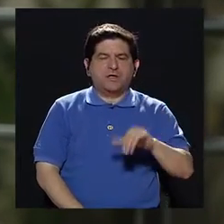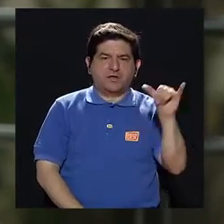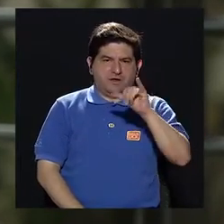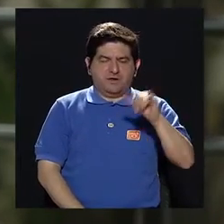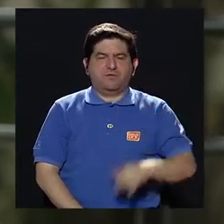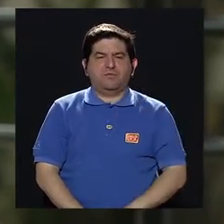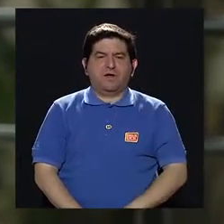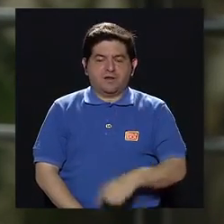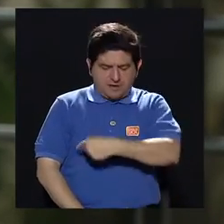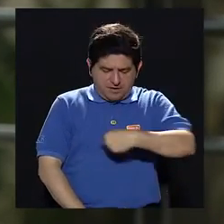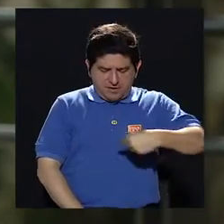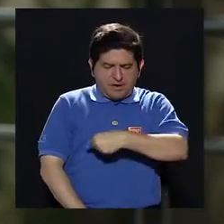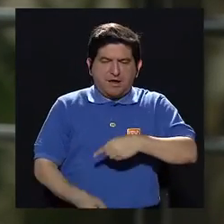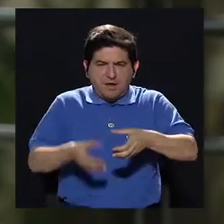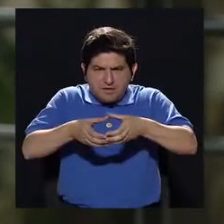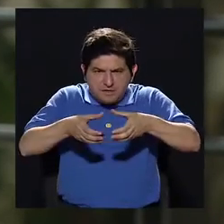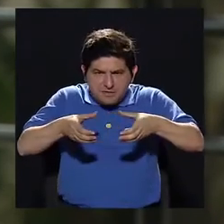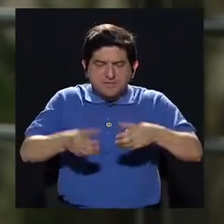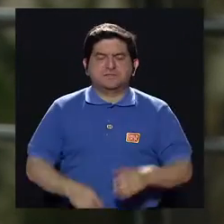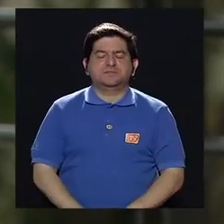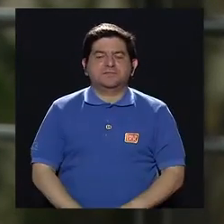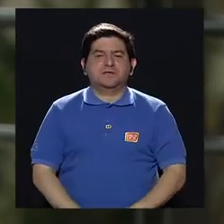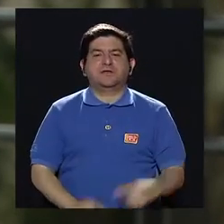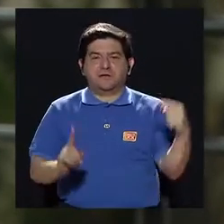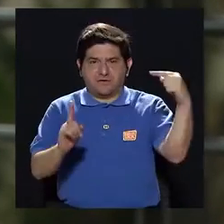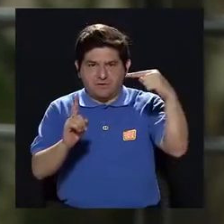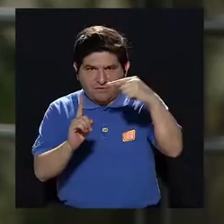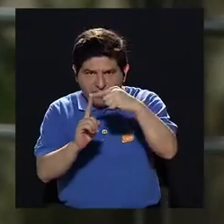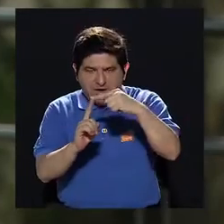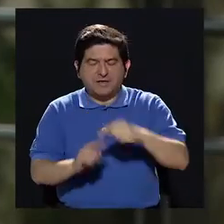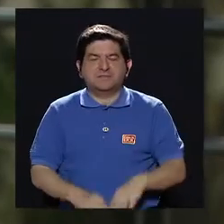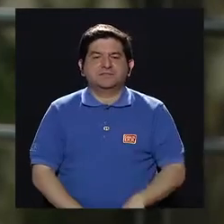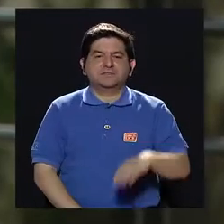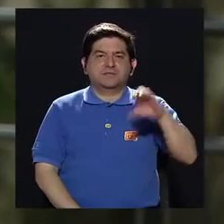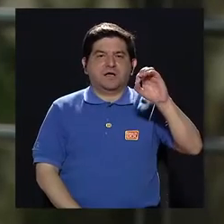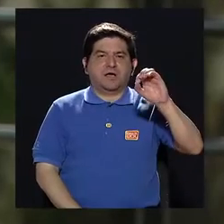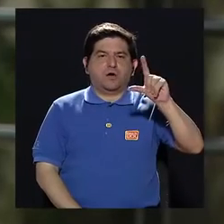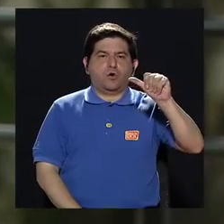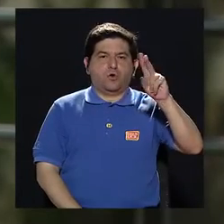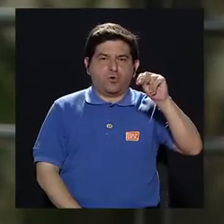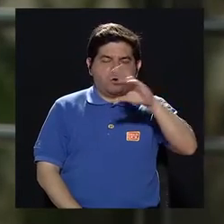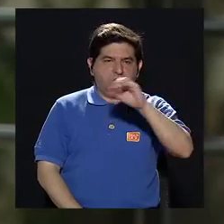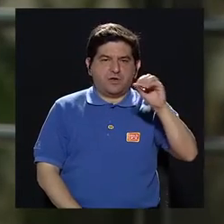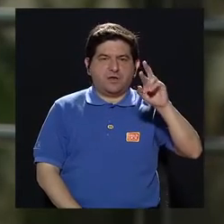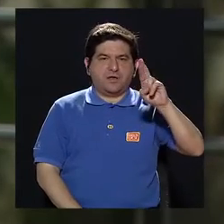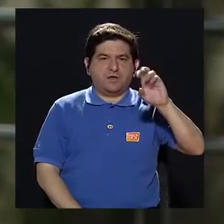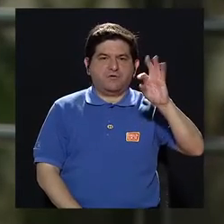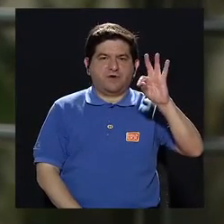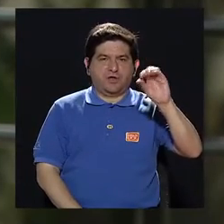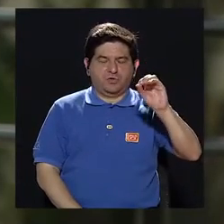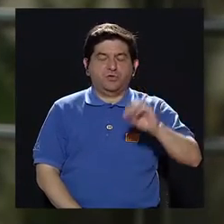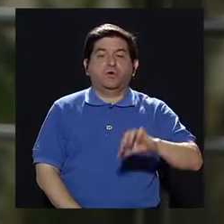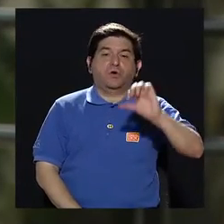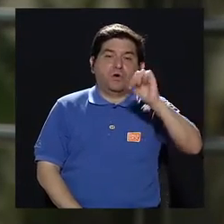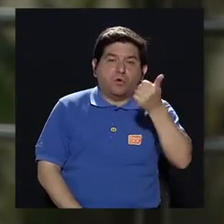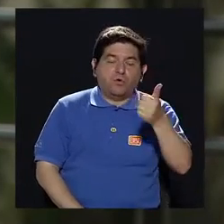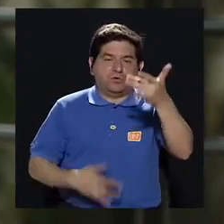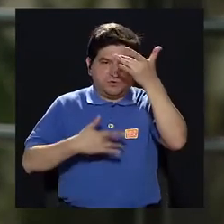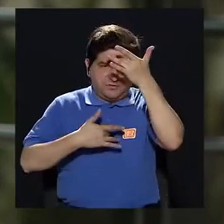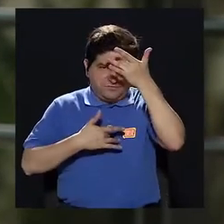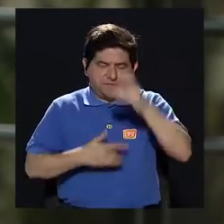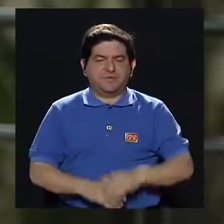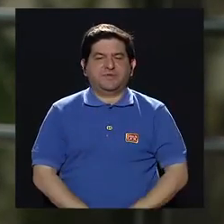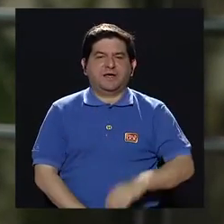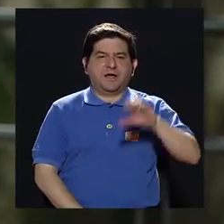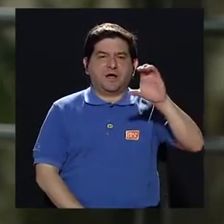intestino grueso. Siempre va desde el recto hasta el colon. Y en el caso del crón, ¿verdad? Que es el otro subtipo